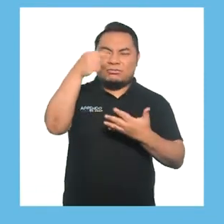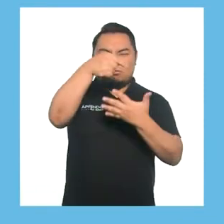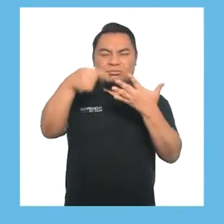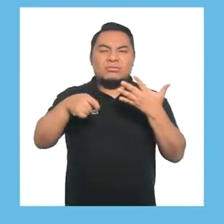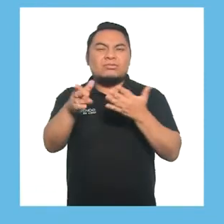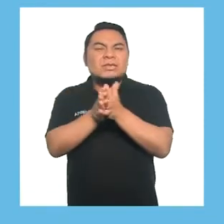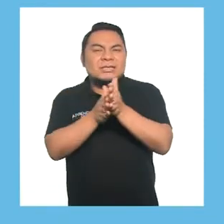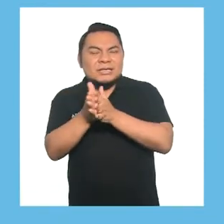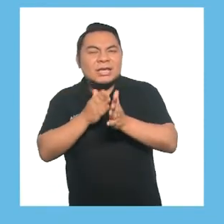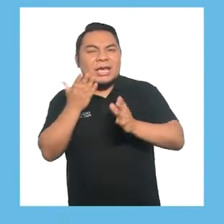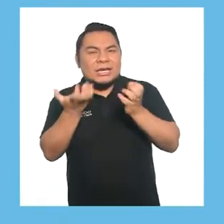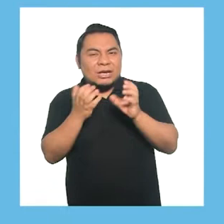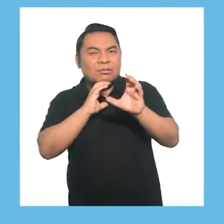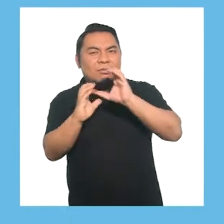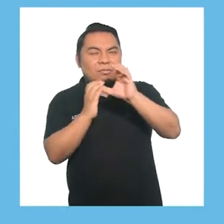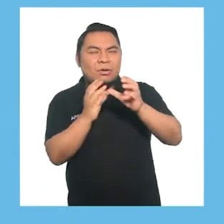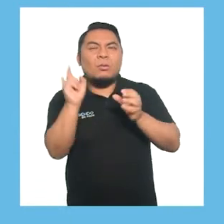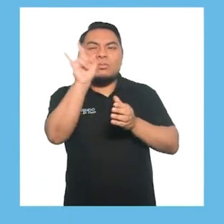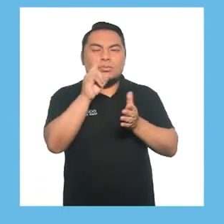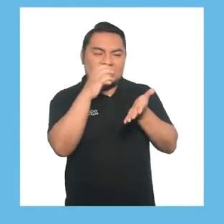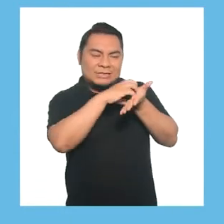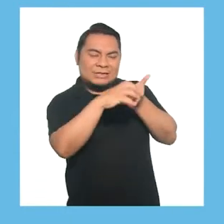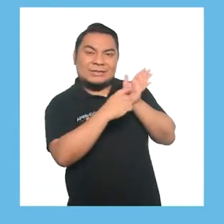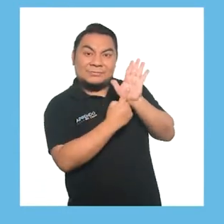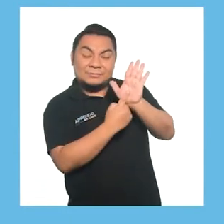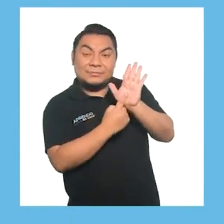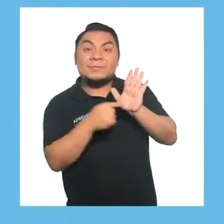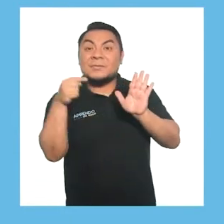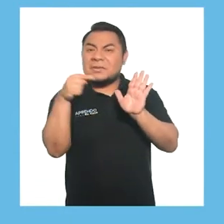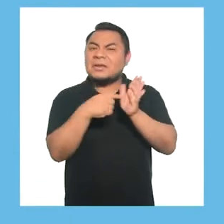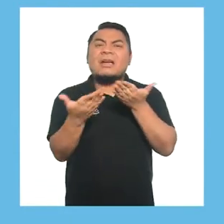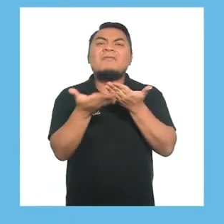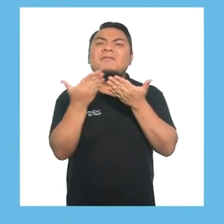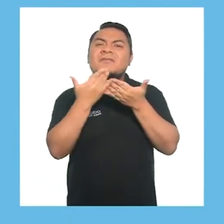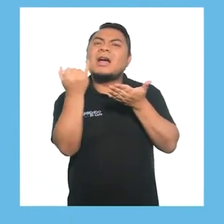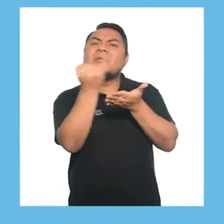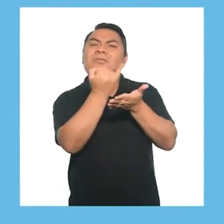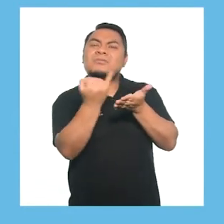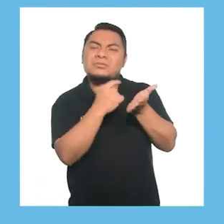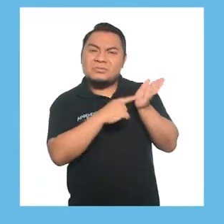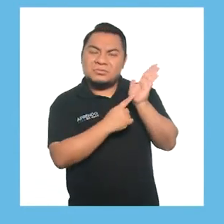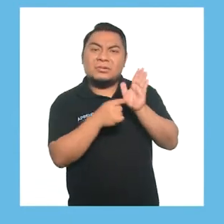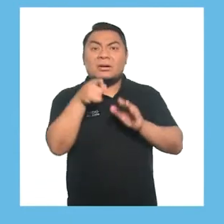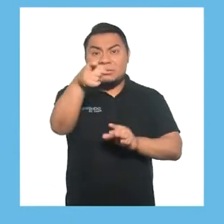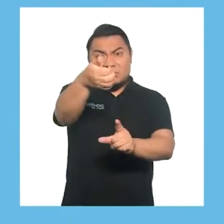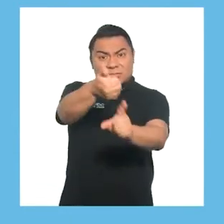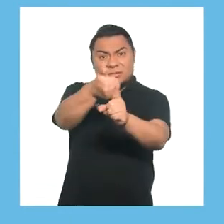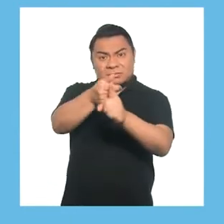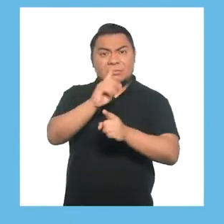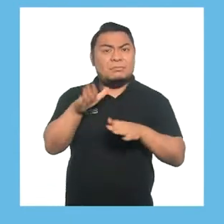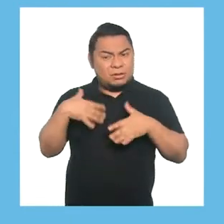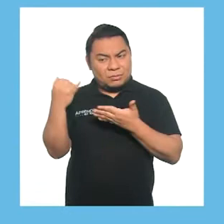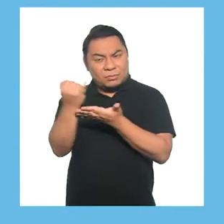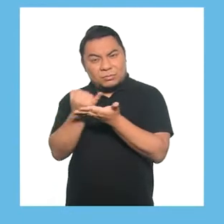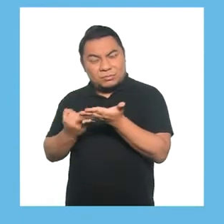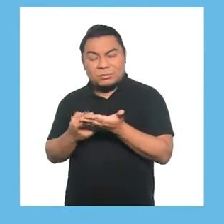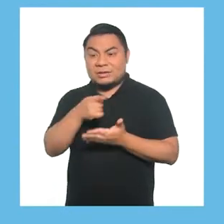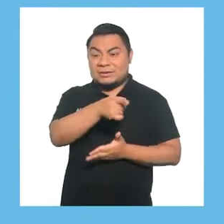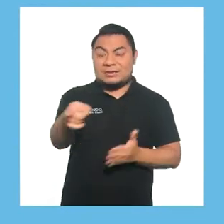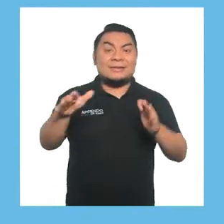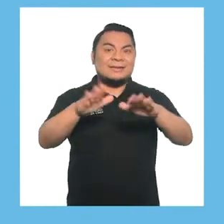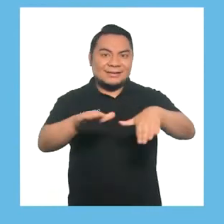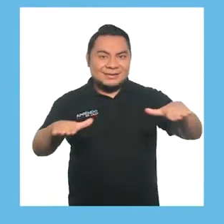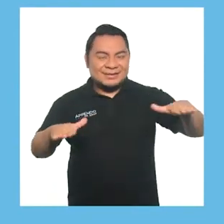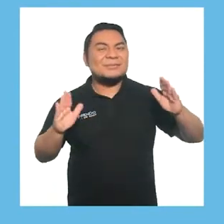general lo que desean comunicar. A partir de estos sencillos dibujos que puedes dibujar tú mismo, las